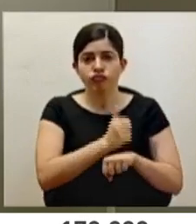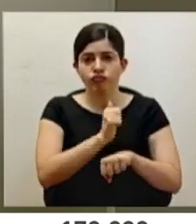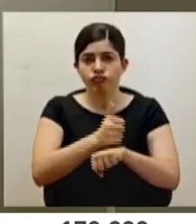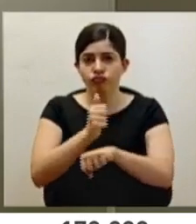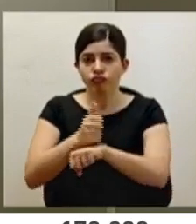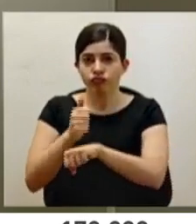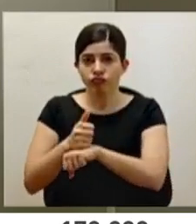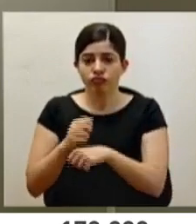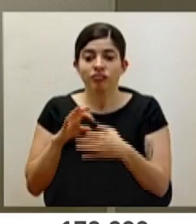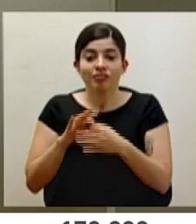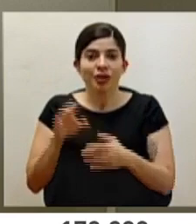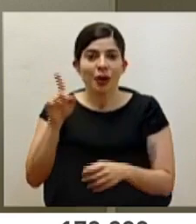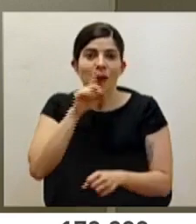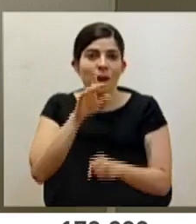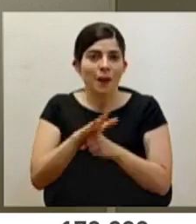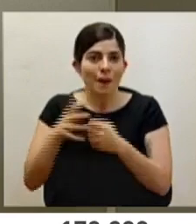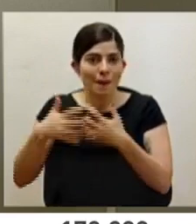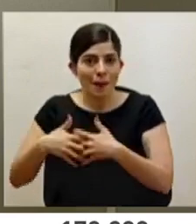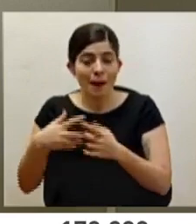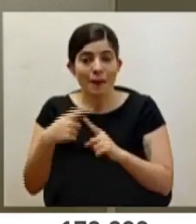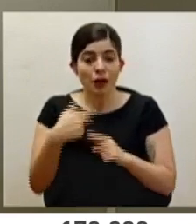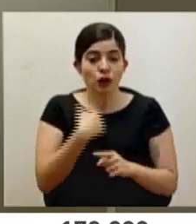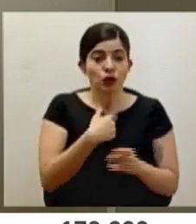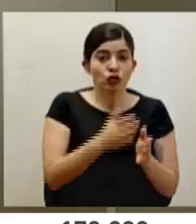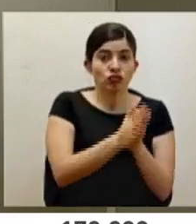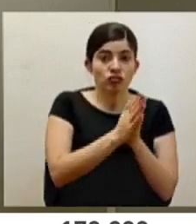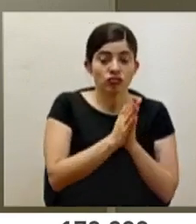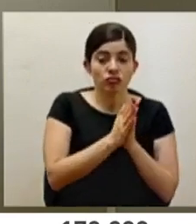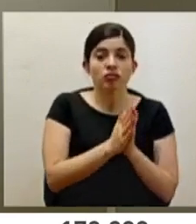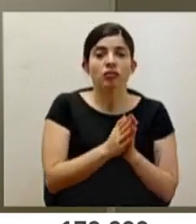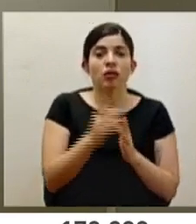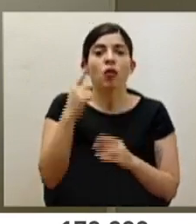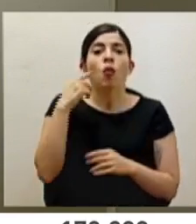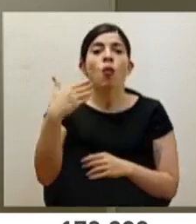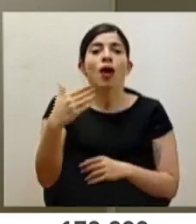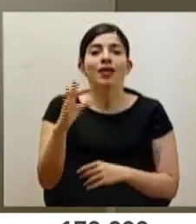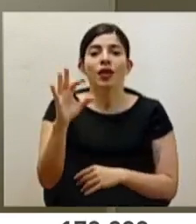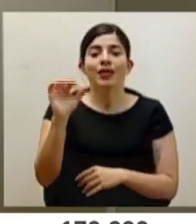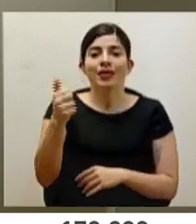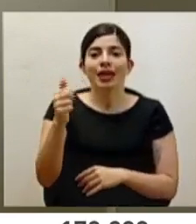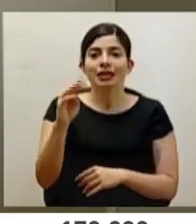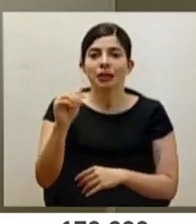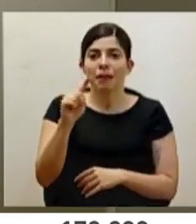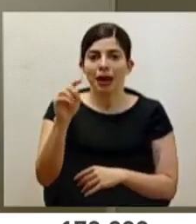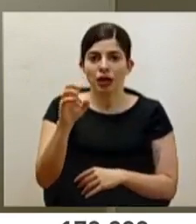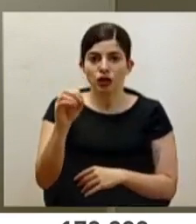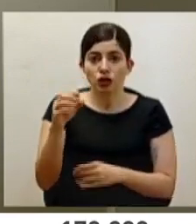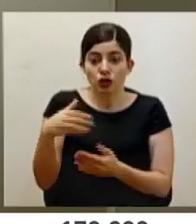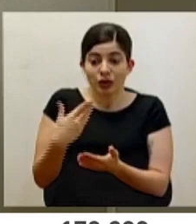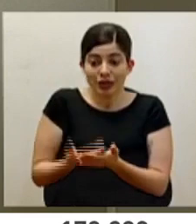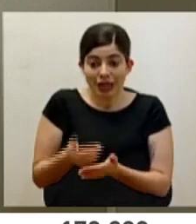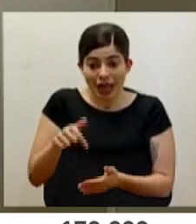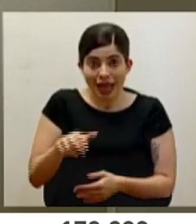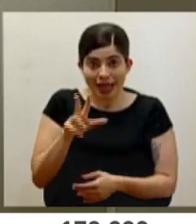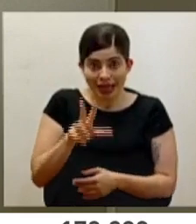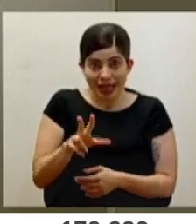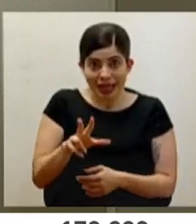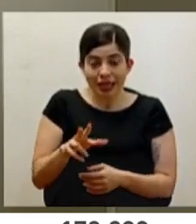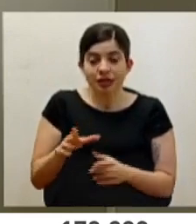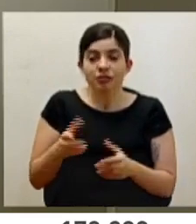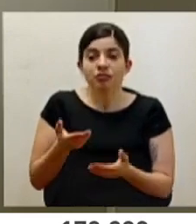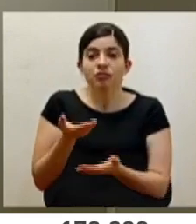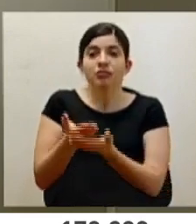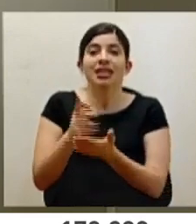el compromiso de la empresa y la solicitud que nos han hecho para la fecha de 10 de marzo. Llegarían al país el 3 y el cartel de